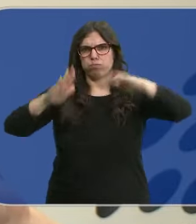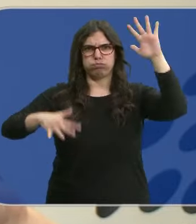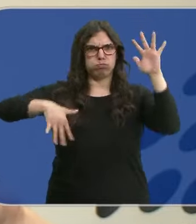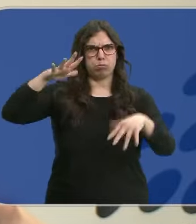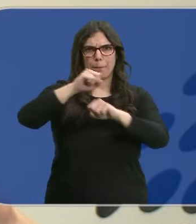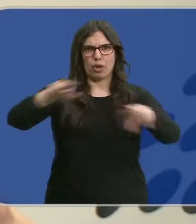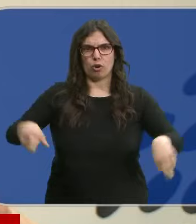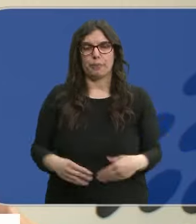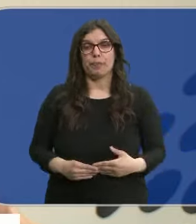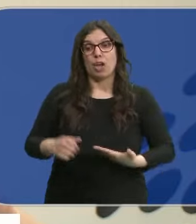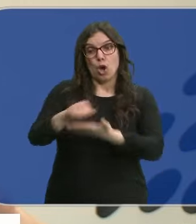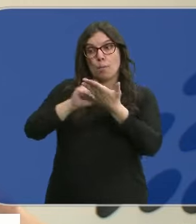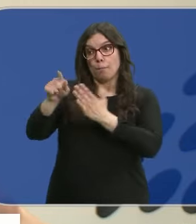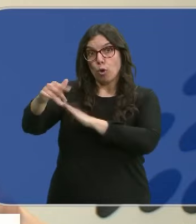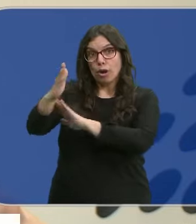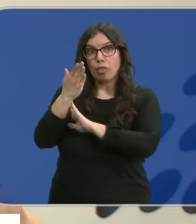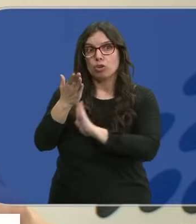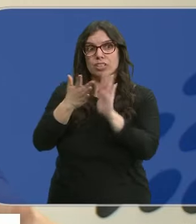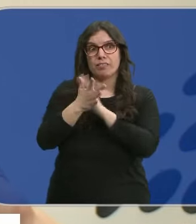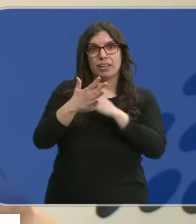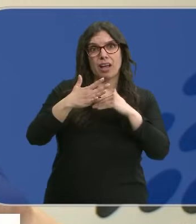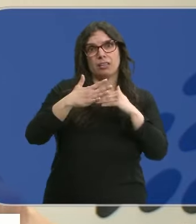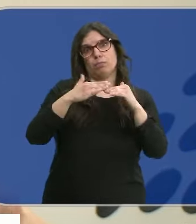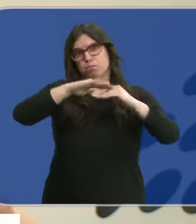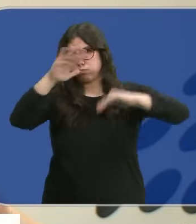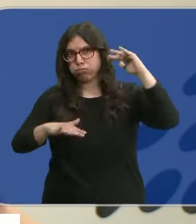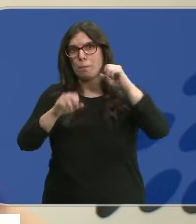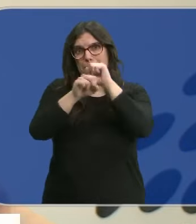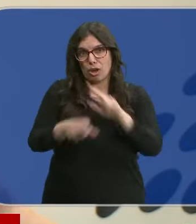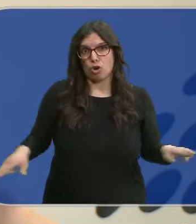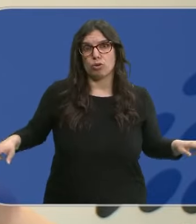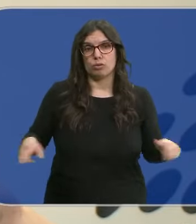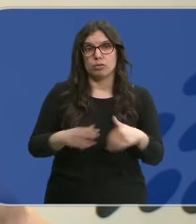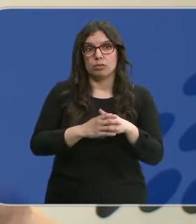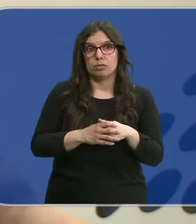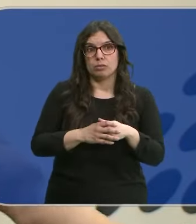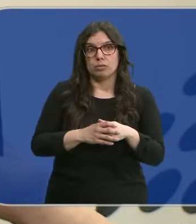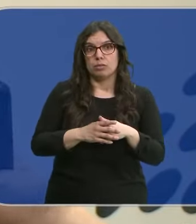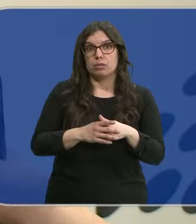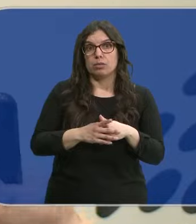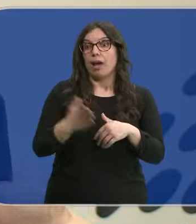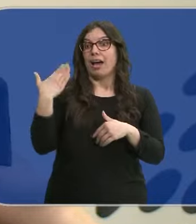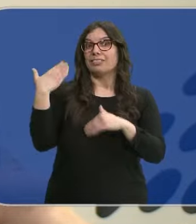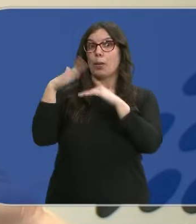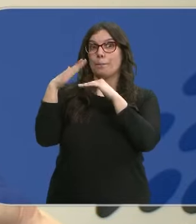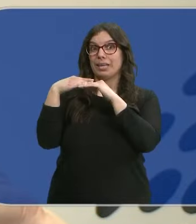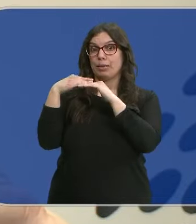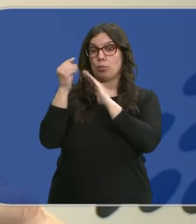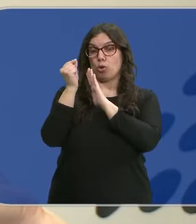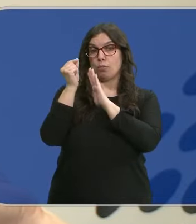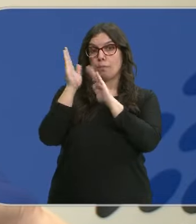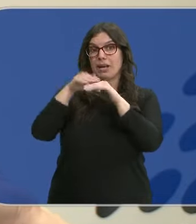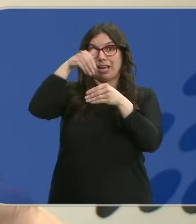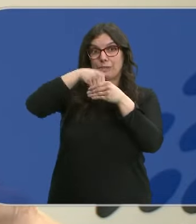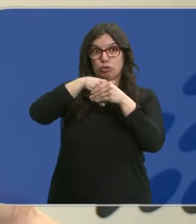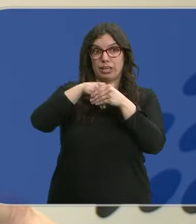Es un borrador que lo que hace es aumentar las diferencias más entre las comunidades autónomas. Ya no hay ni siquiera un mínimo común de temario en el